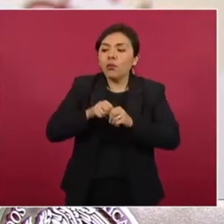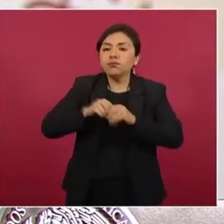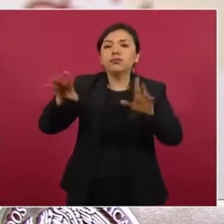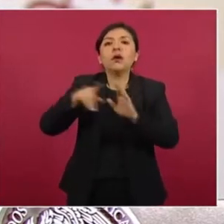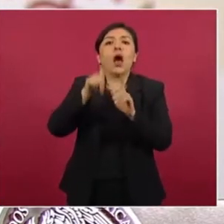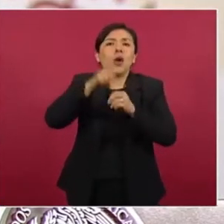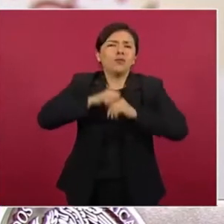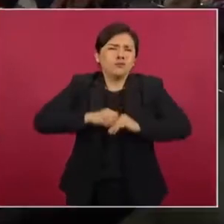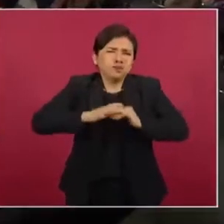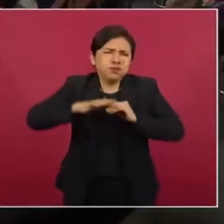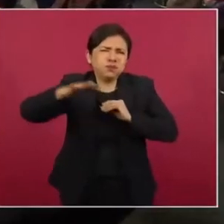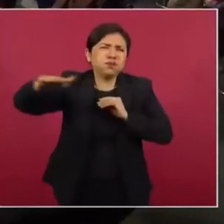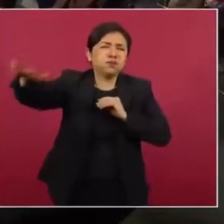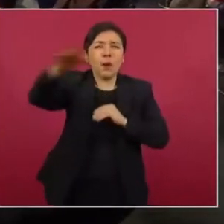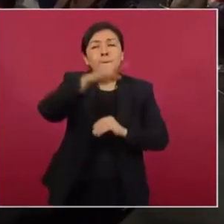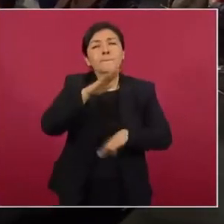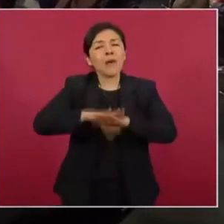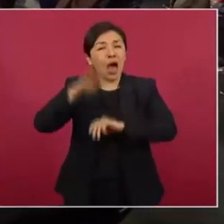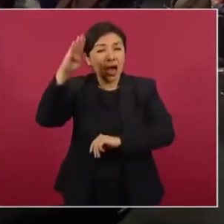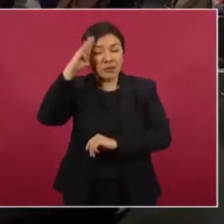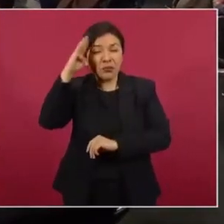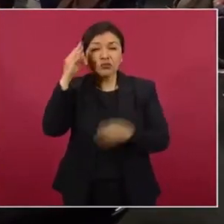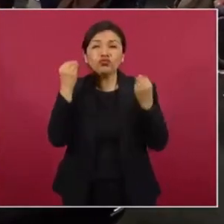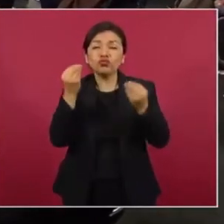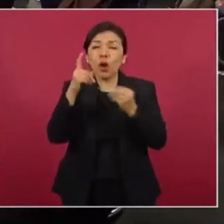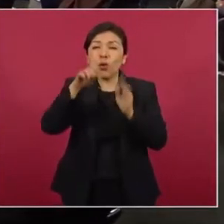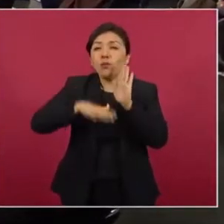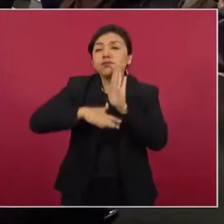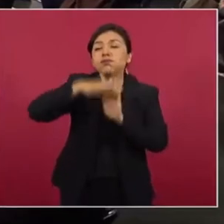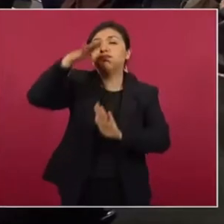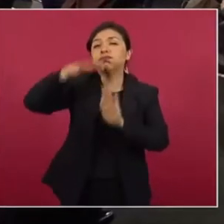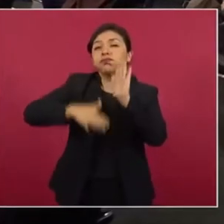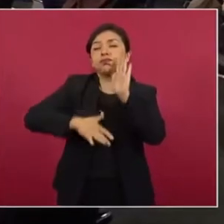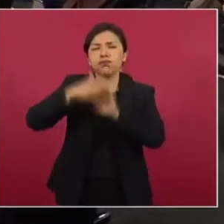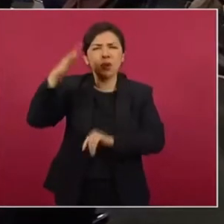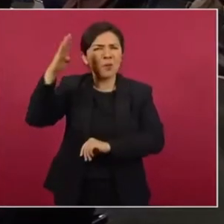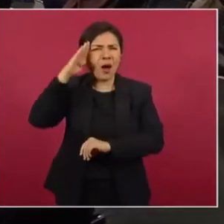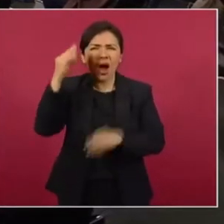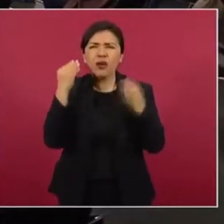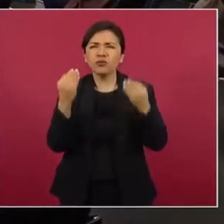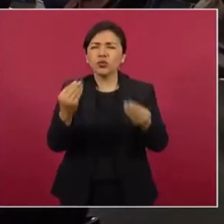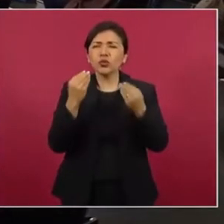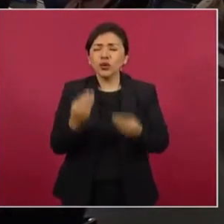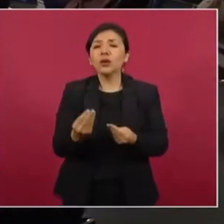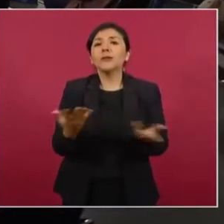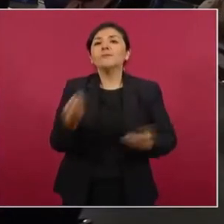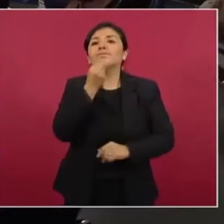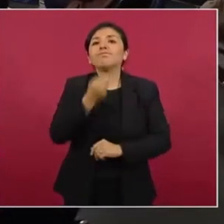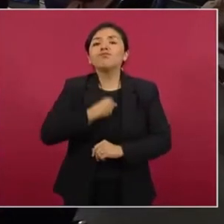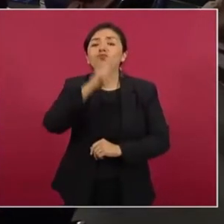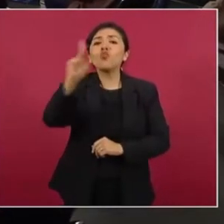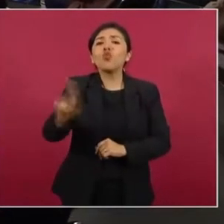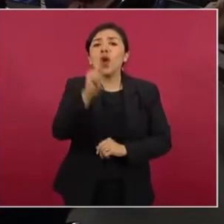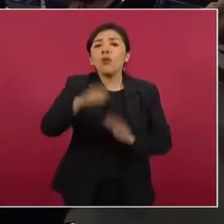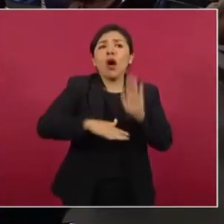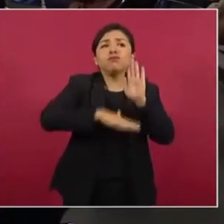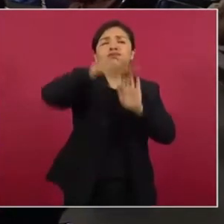de manera exagerada en grandes volúmenes y a inundar los pueblos.